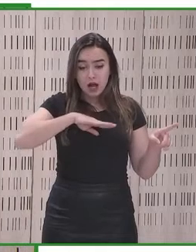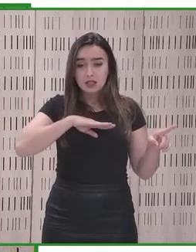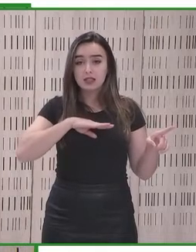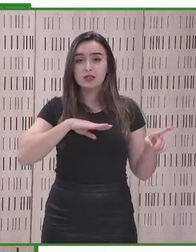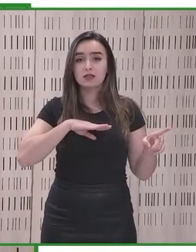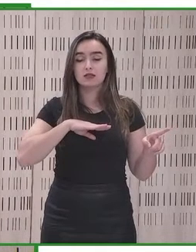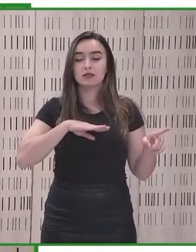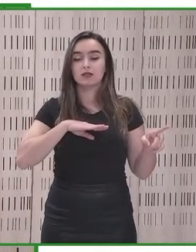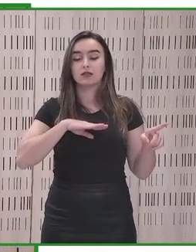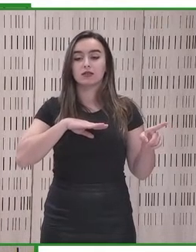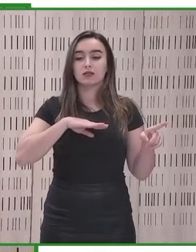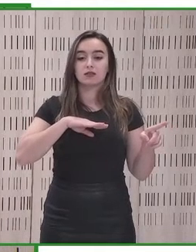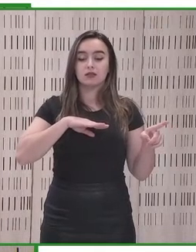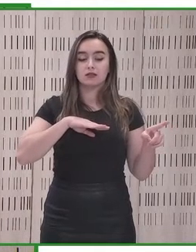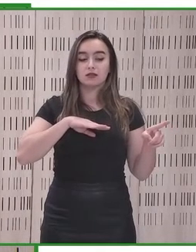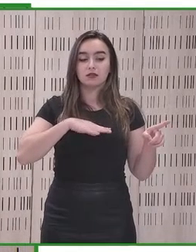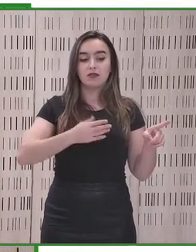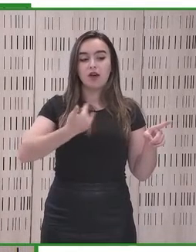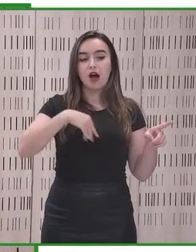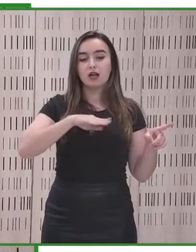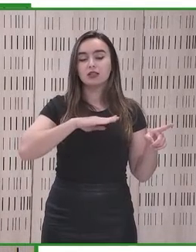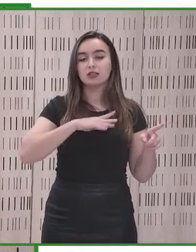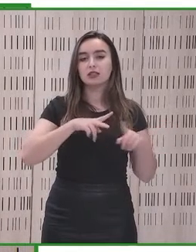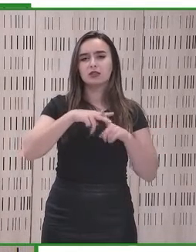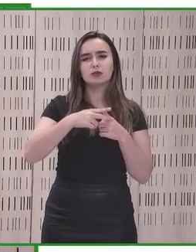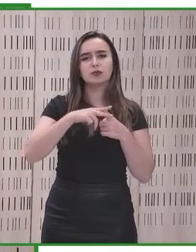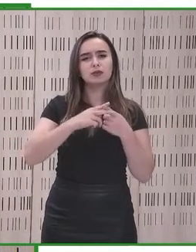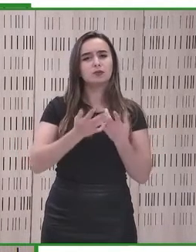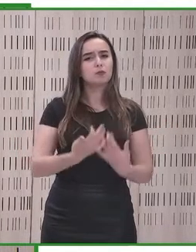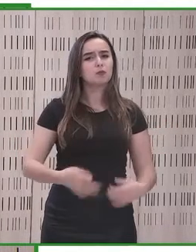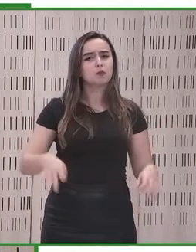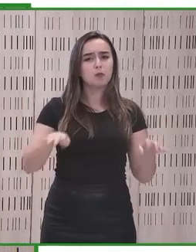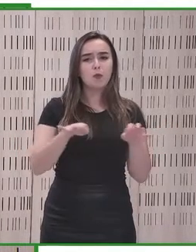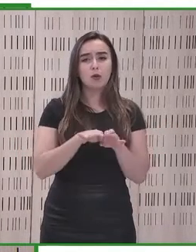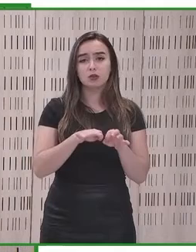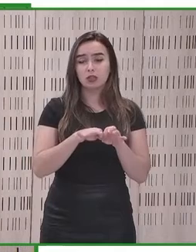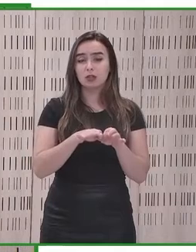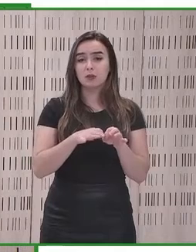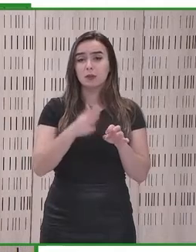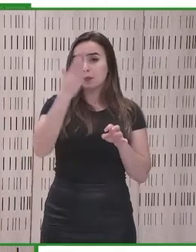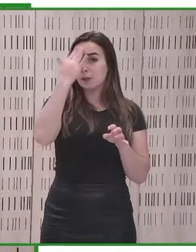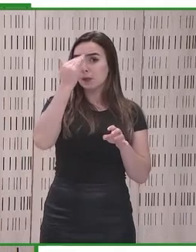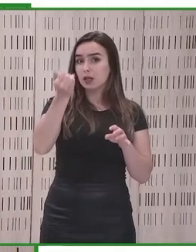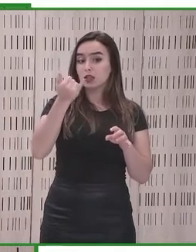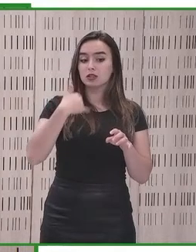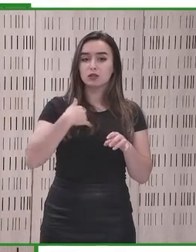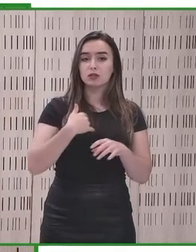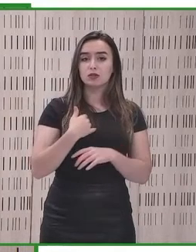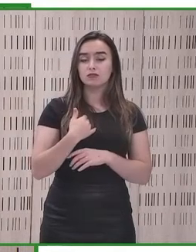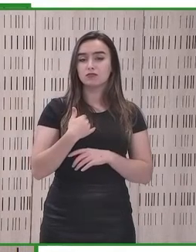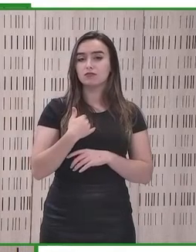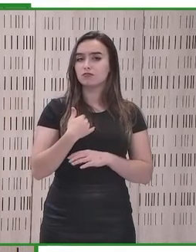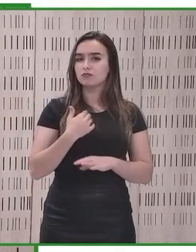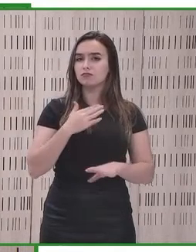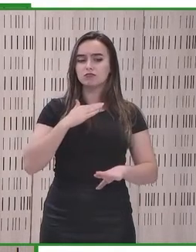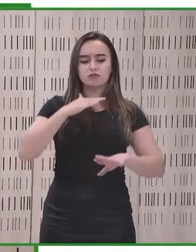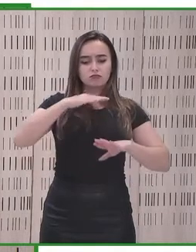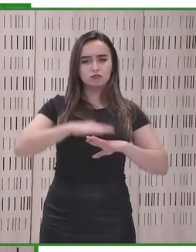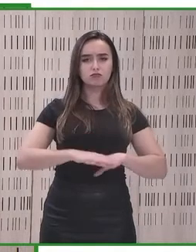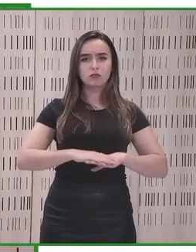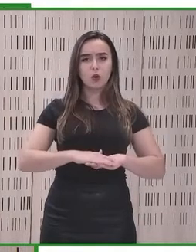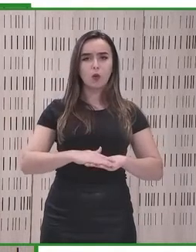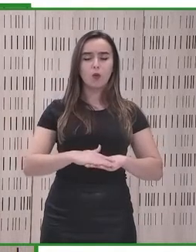instrumento muy importante porque además es muy clara en el compromiso para